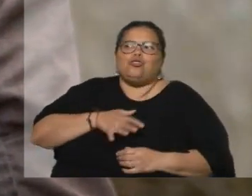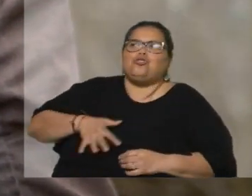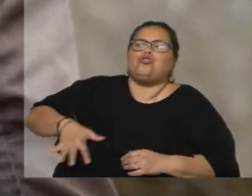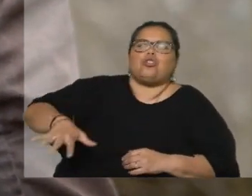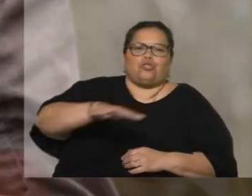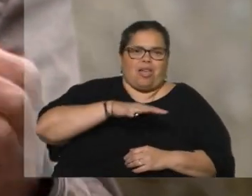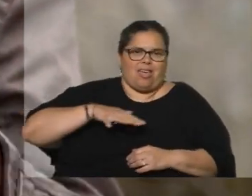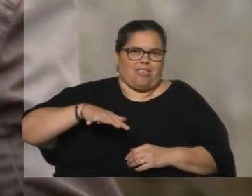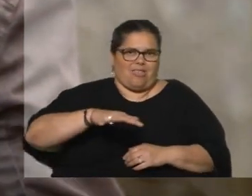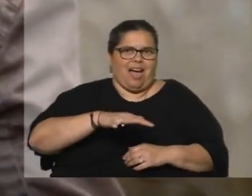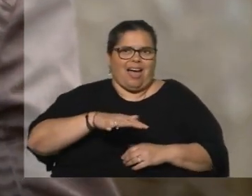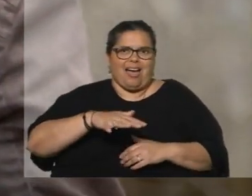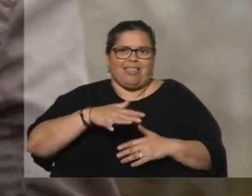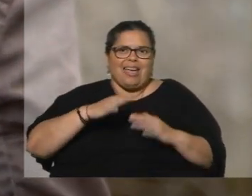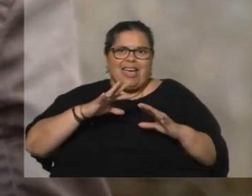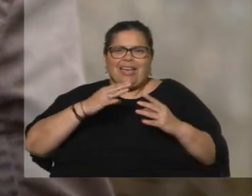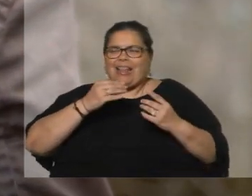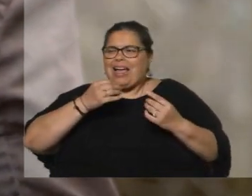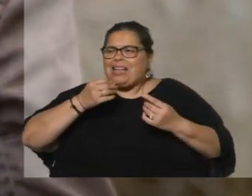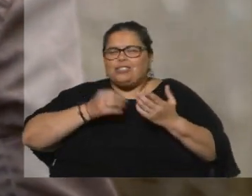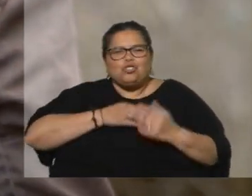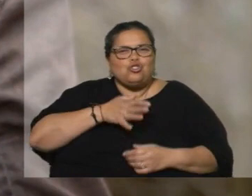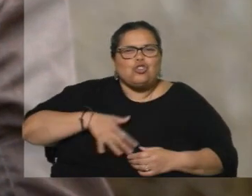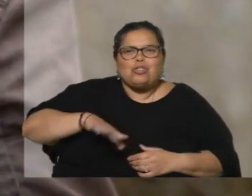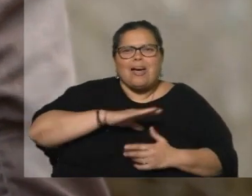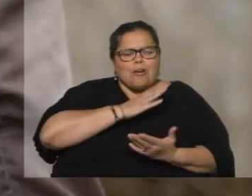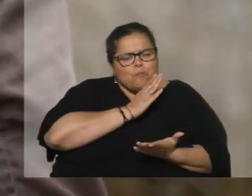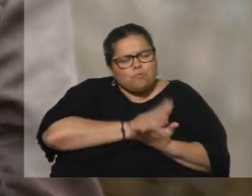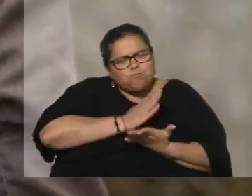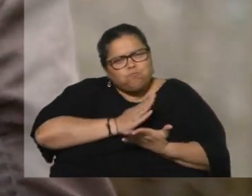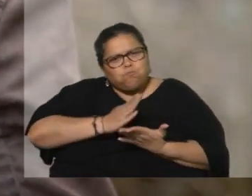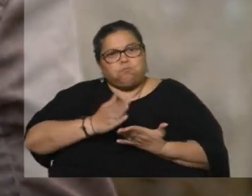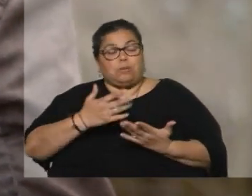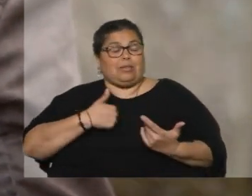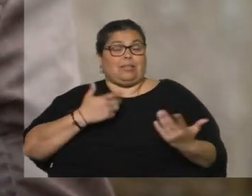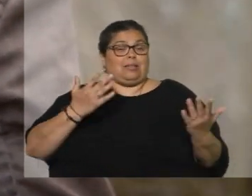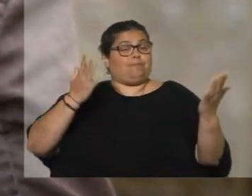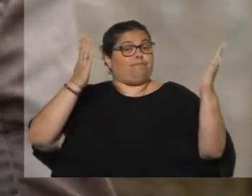diligente, tan estructurada, digamos, ¿no?